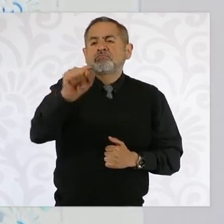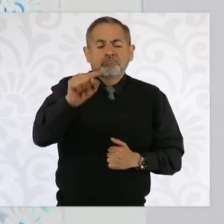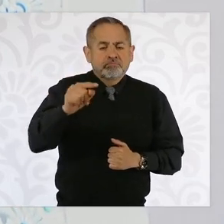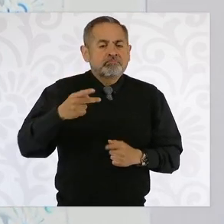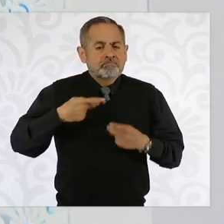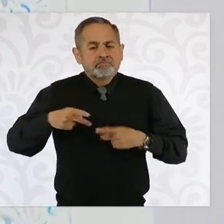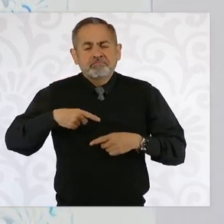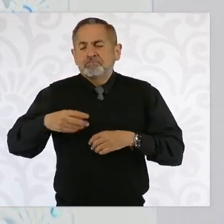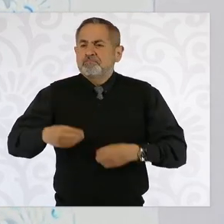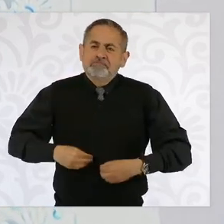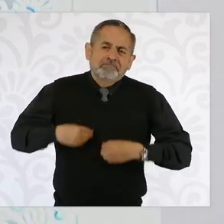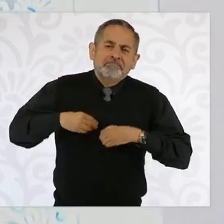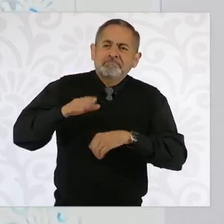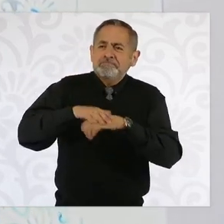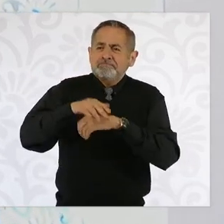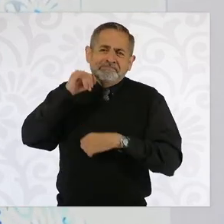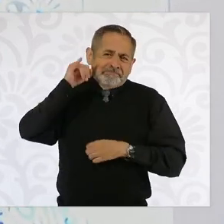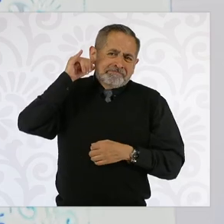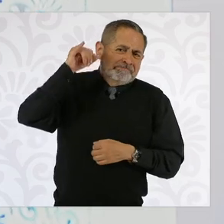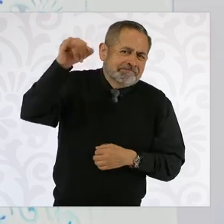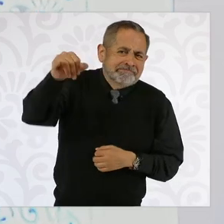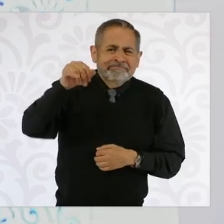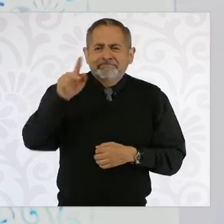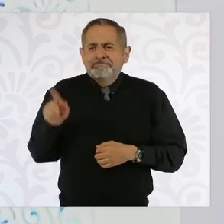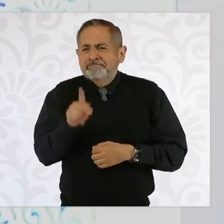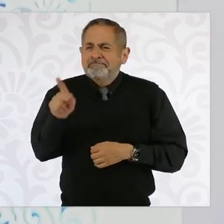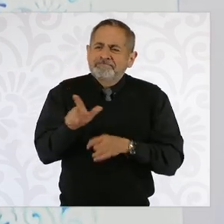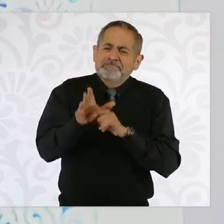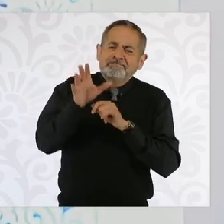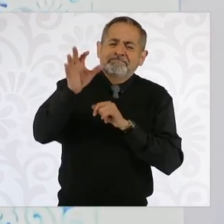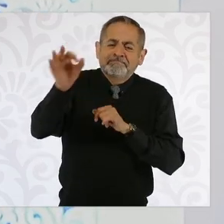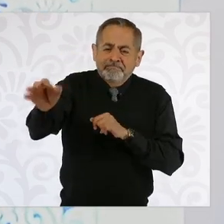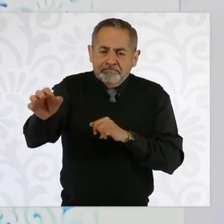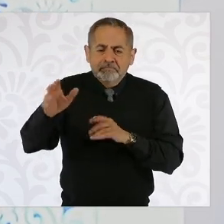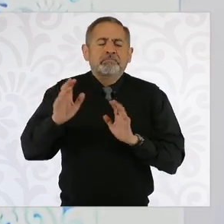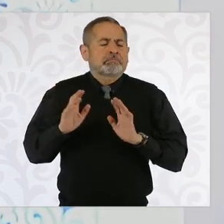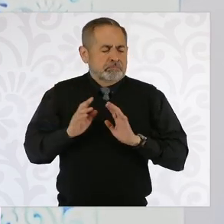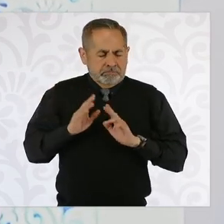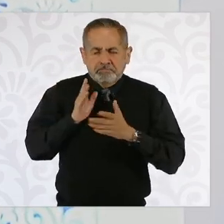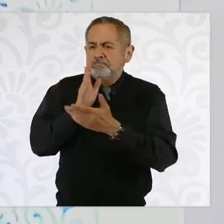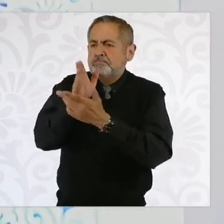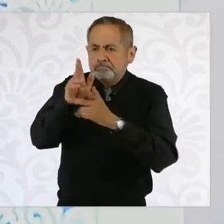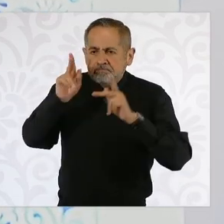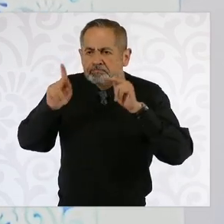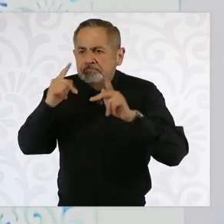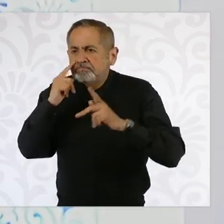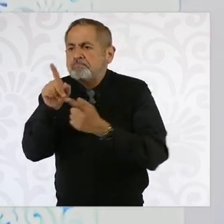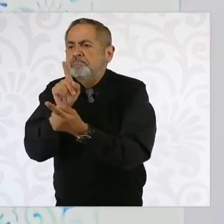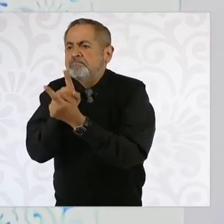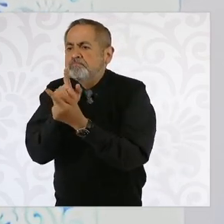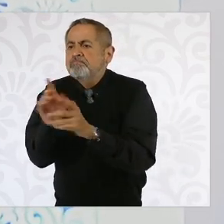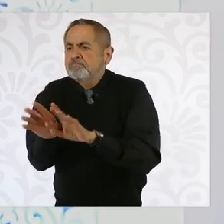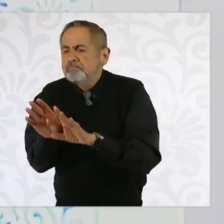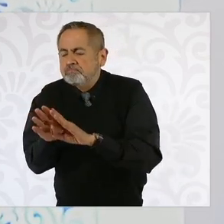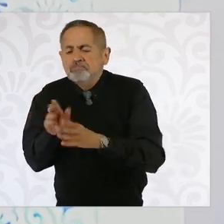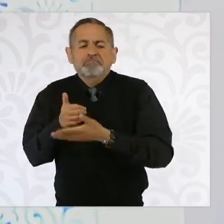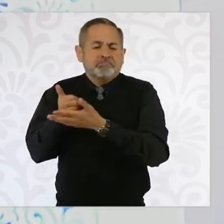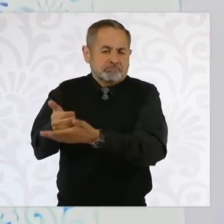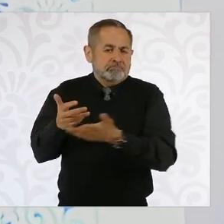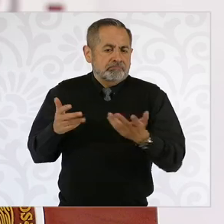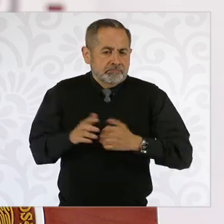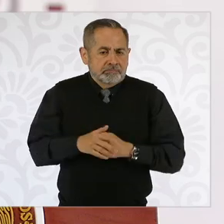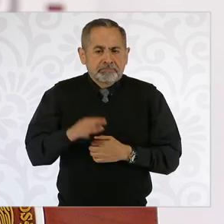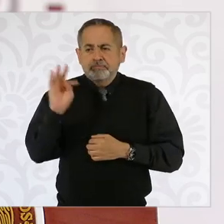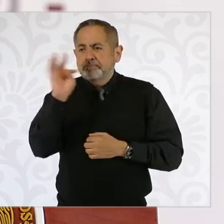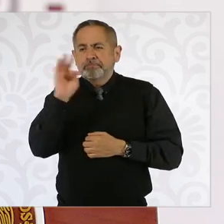apartados, en zonas rurales, que están siendo visitados y que si viven en un lugar